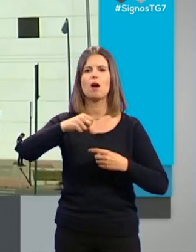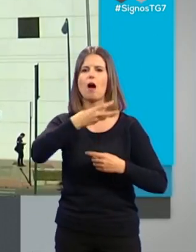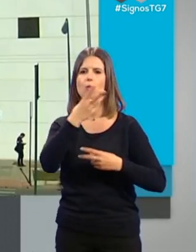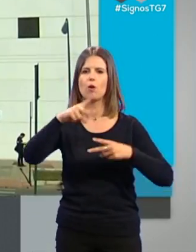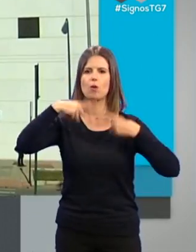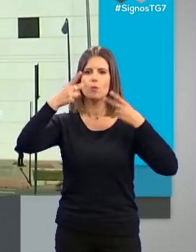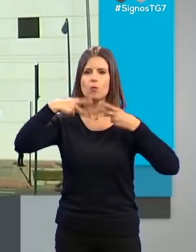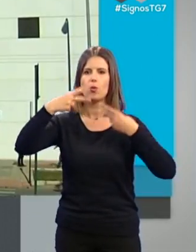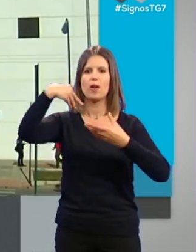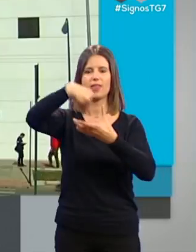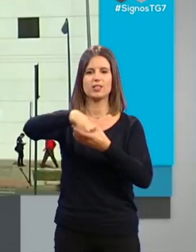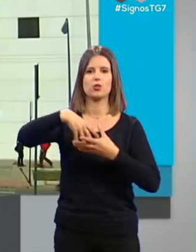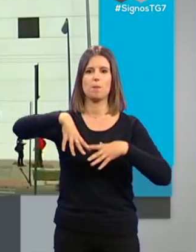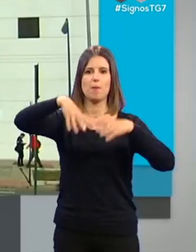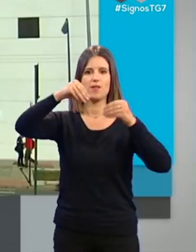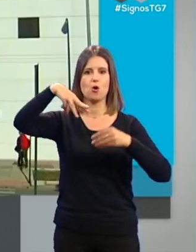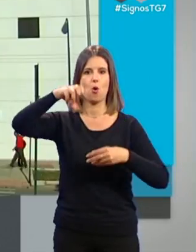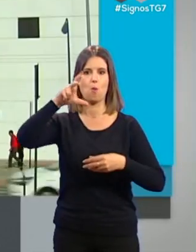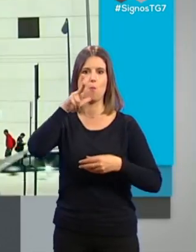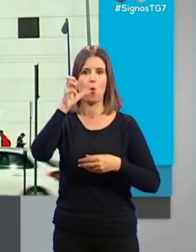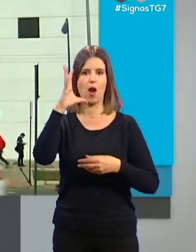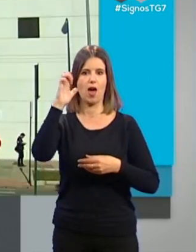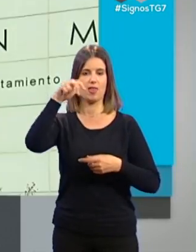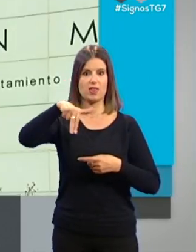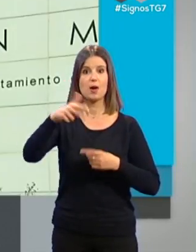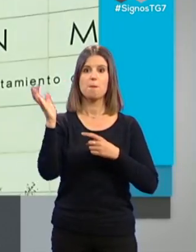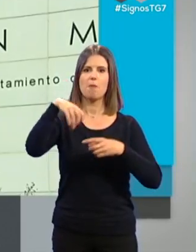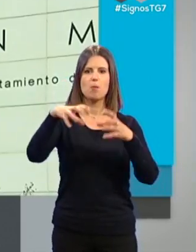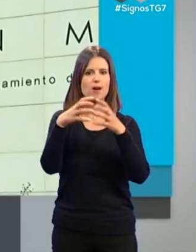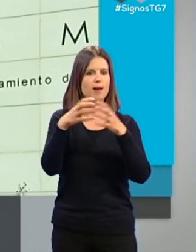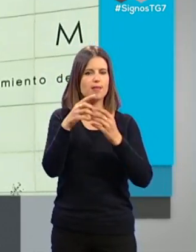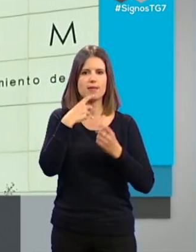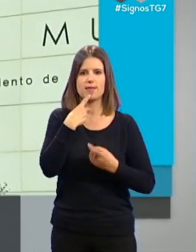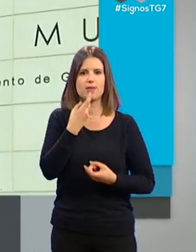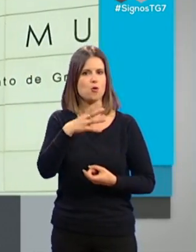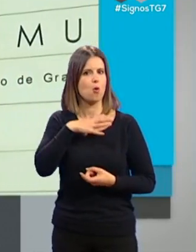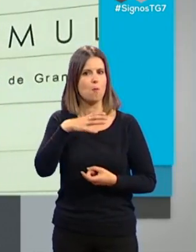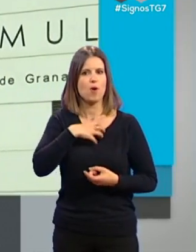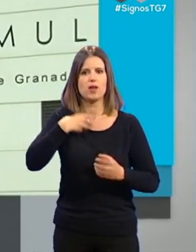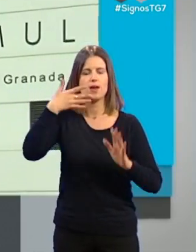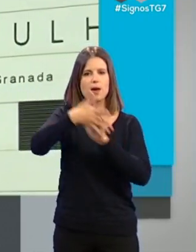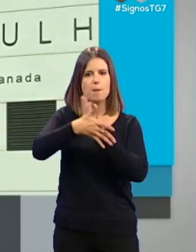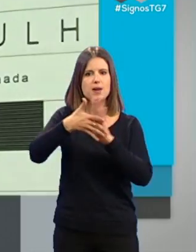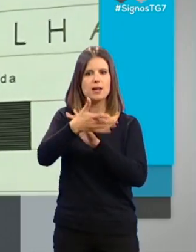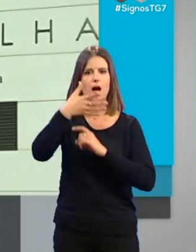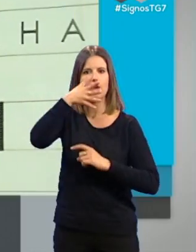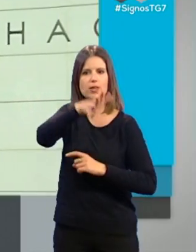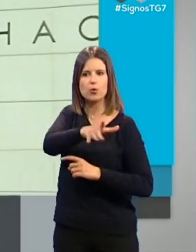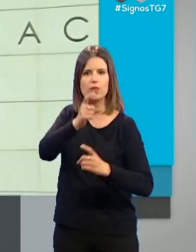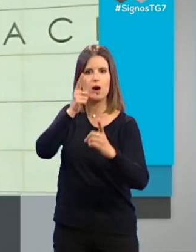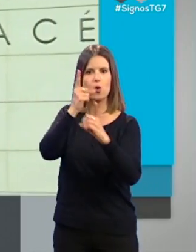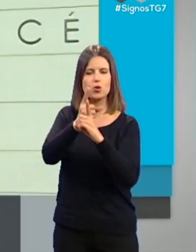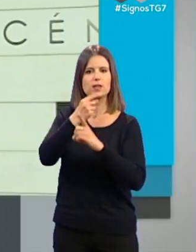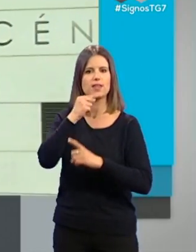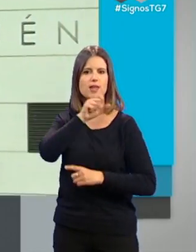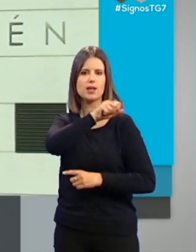en el pabellón Mulacén, Vamos Granada ha calificado de inexplicable el recurso del equipo de gobierno en contra de lo que consideran una